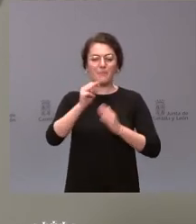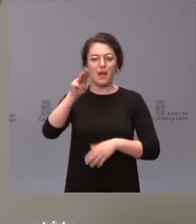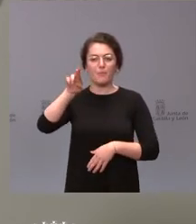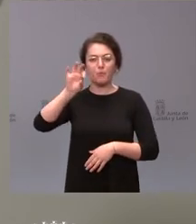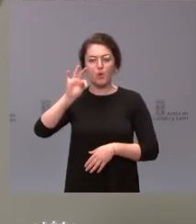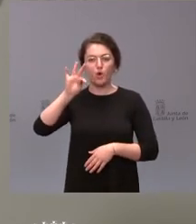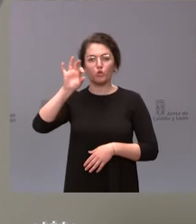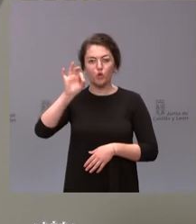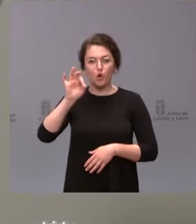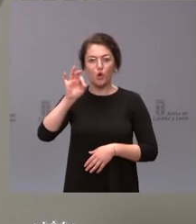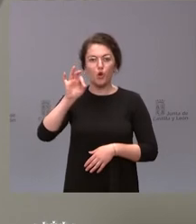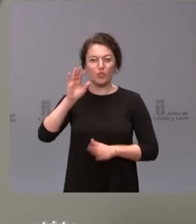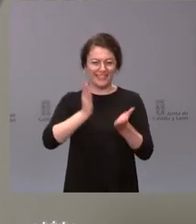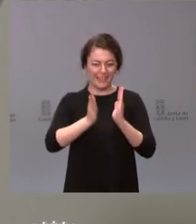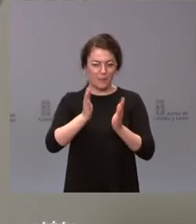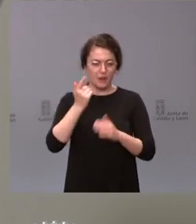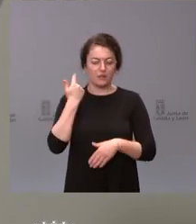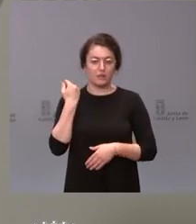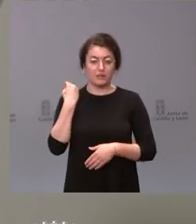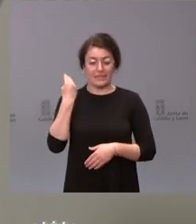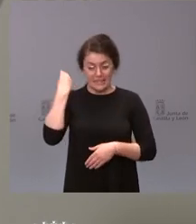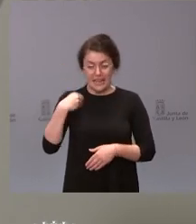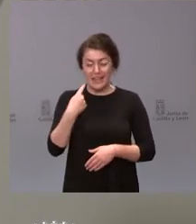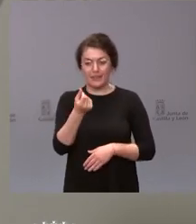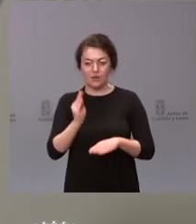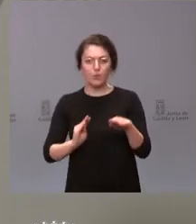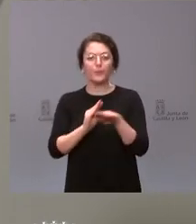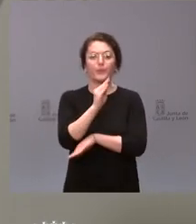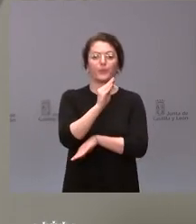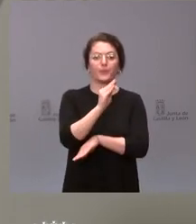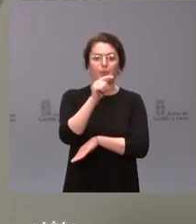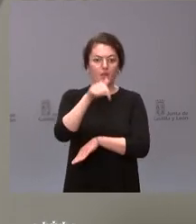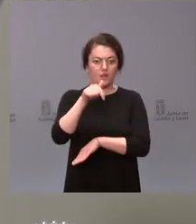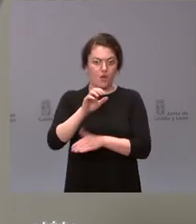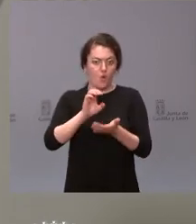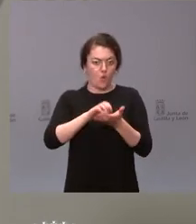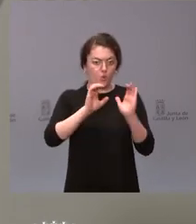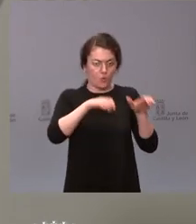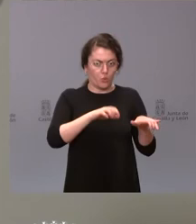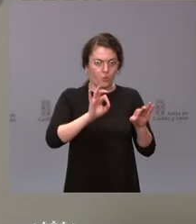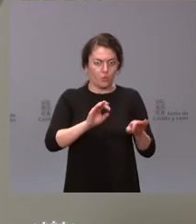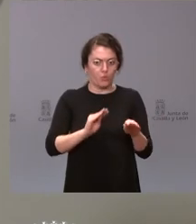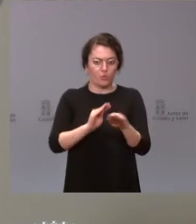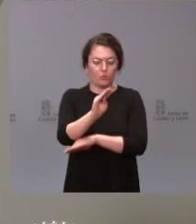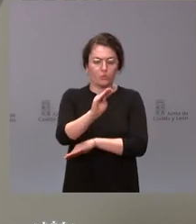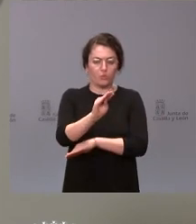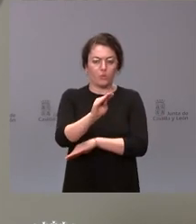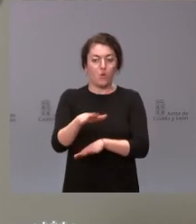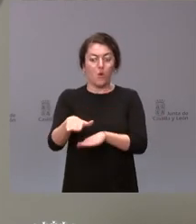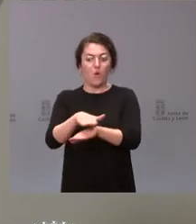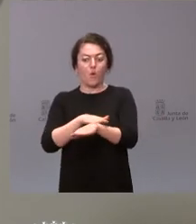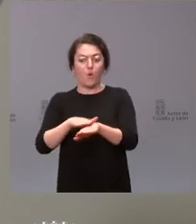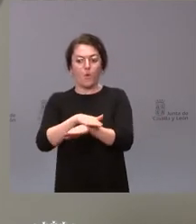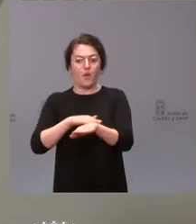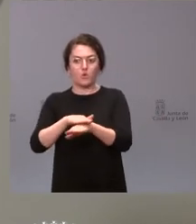económica relevante por parte de la Junta de Castilla y León el gobierno ha hecho una distribución de los medios que tiene y no ha hecho asignación alguna a